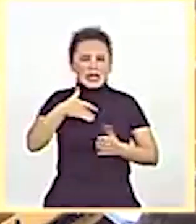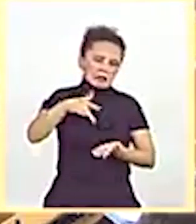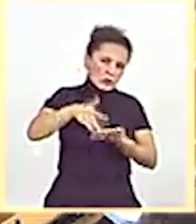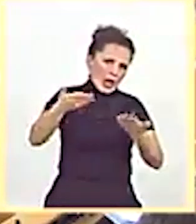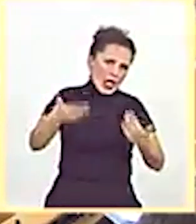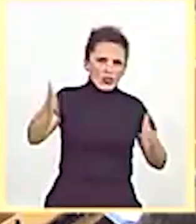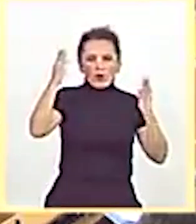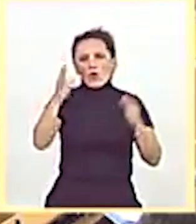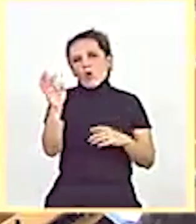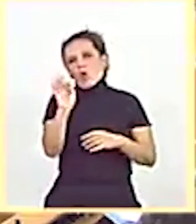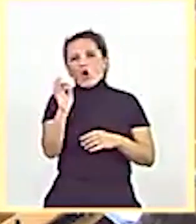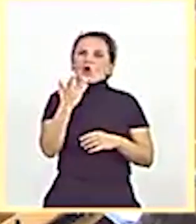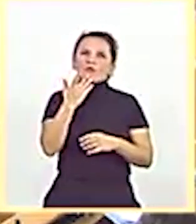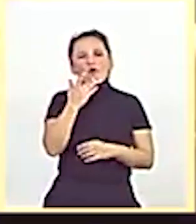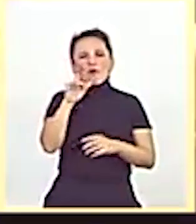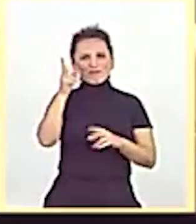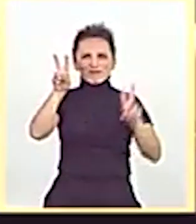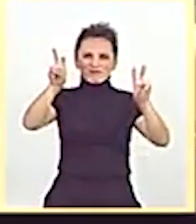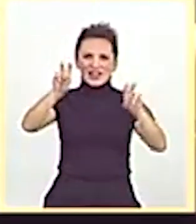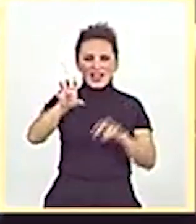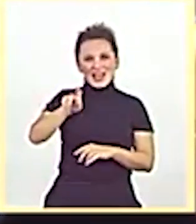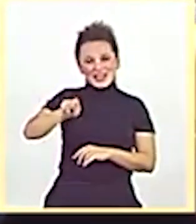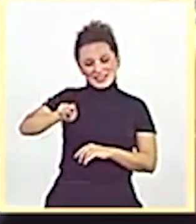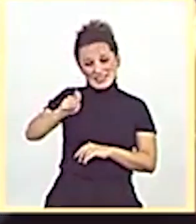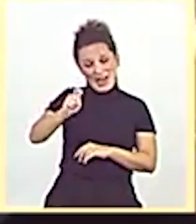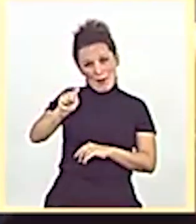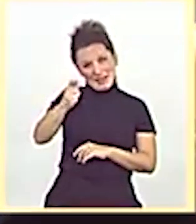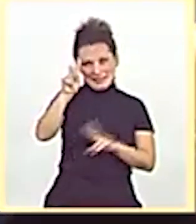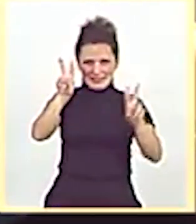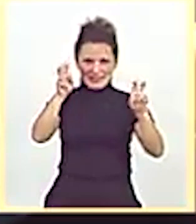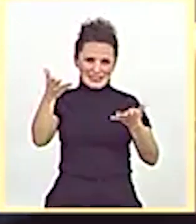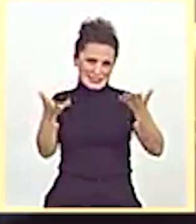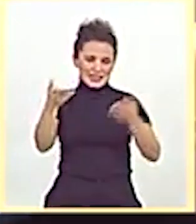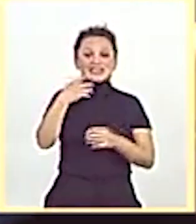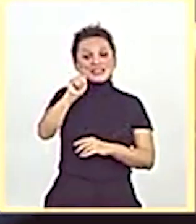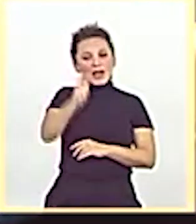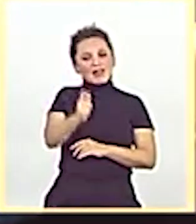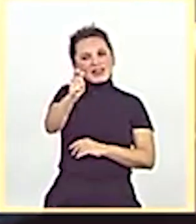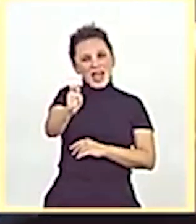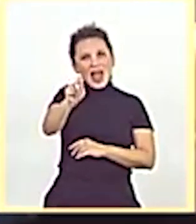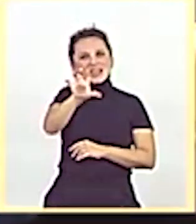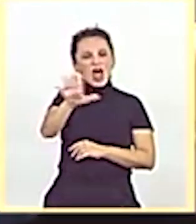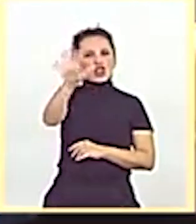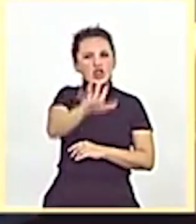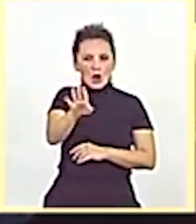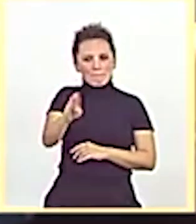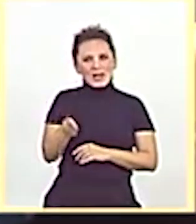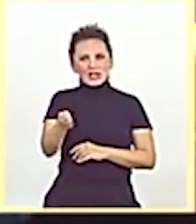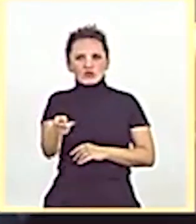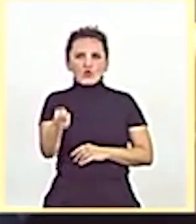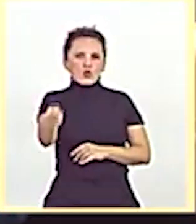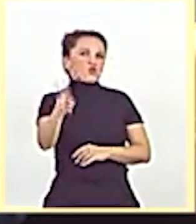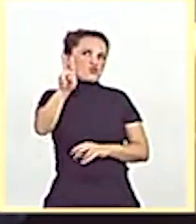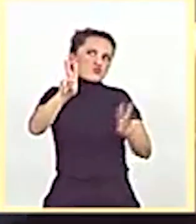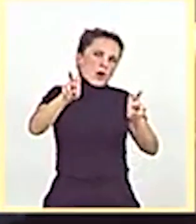esto de entregar las llaves de la nación a Bildu no es nuevo, pero no, señor Sánchez, lo que ha hecho usted no tiene